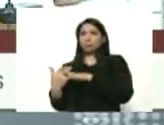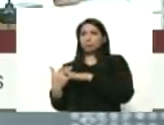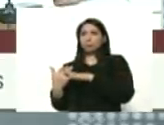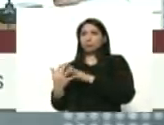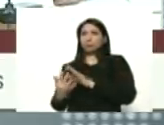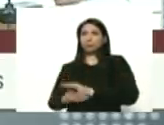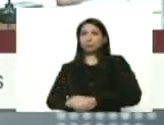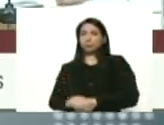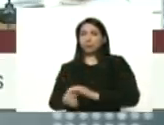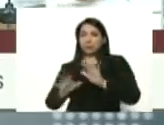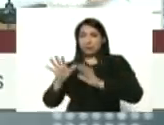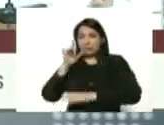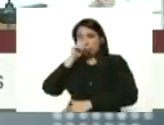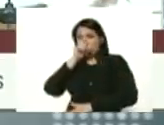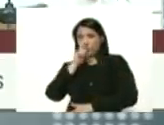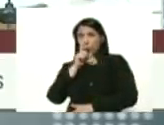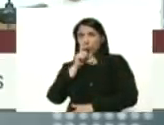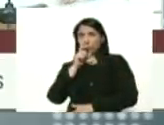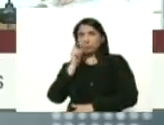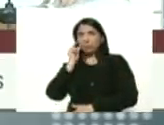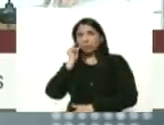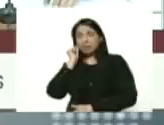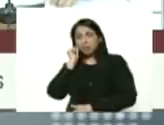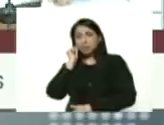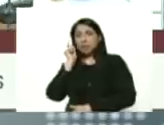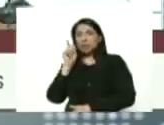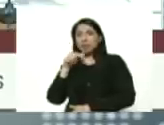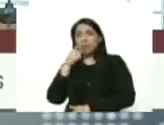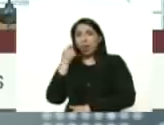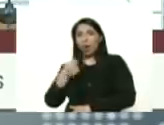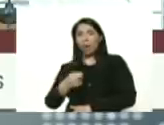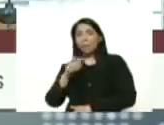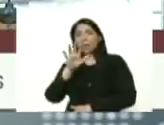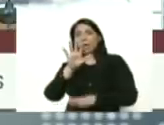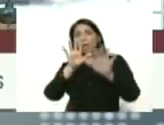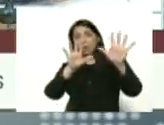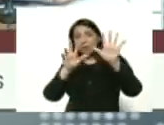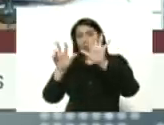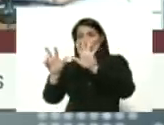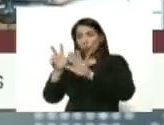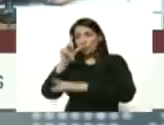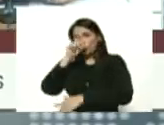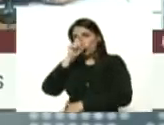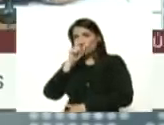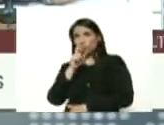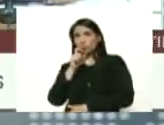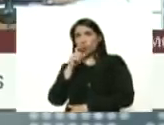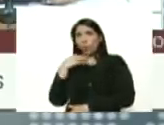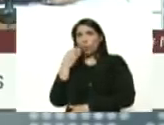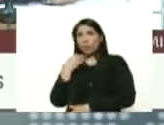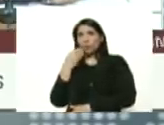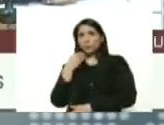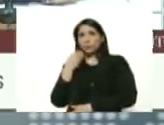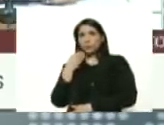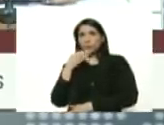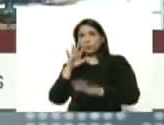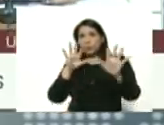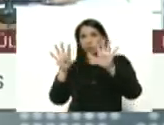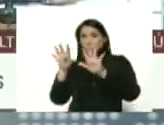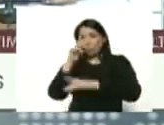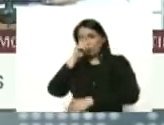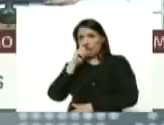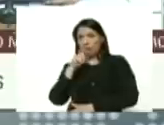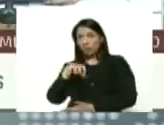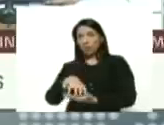15 años igualmente hombre de 18 años un joven de 19 años 19 años estado